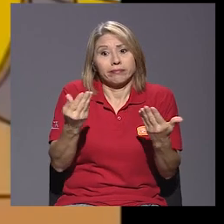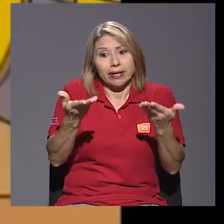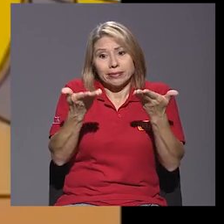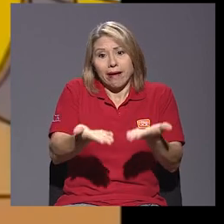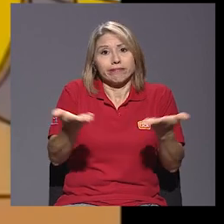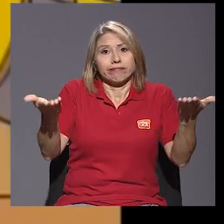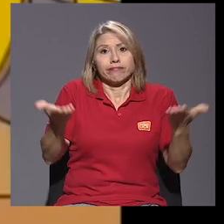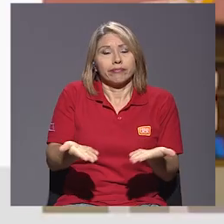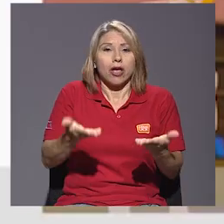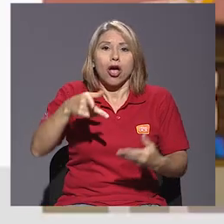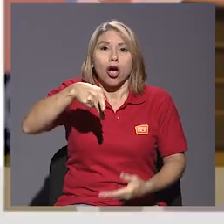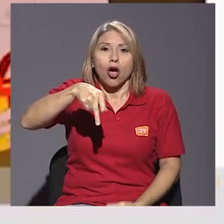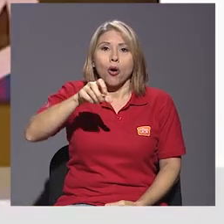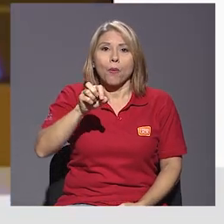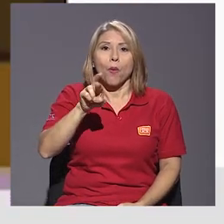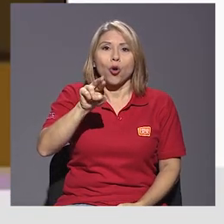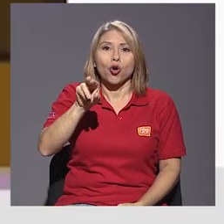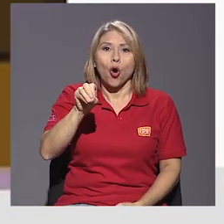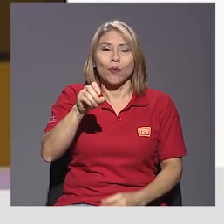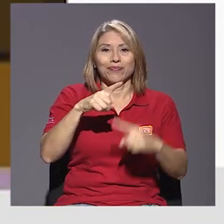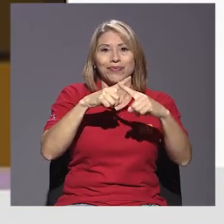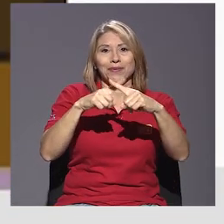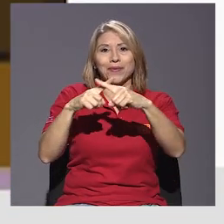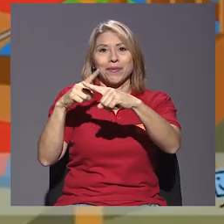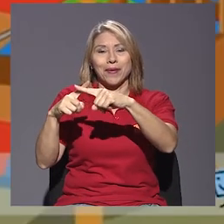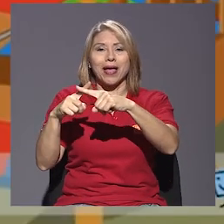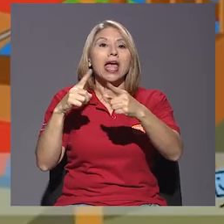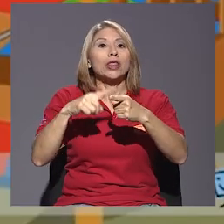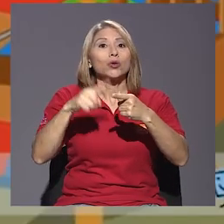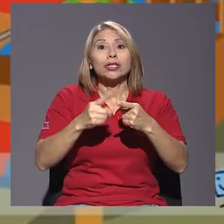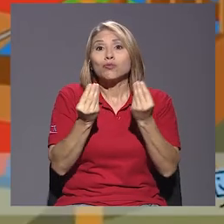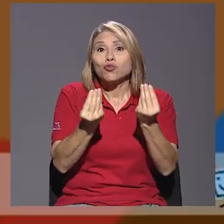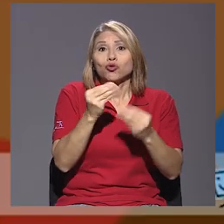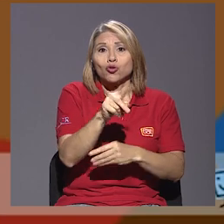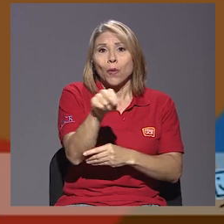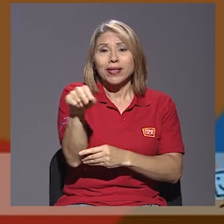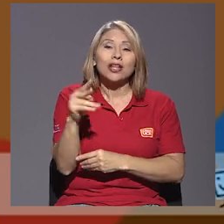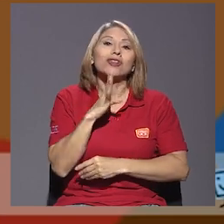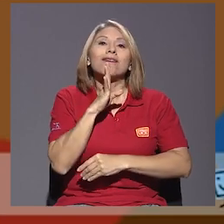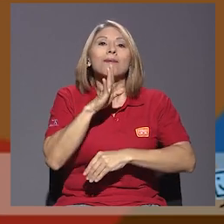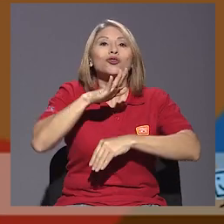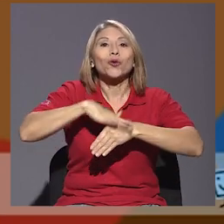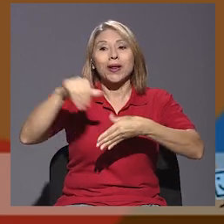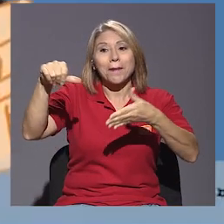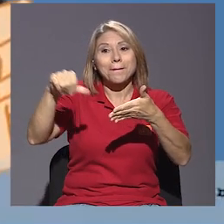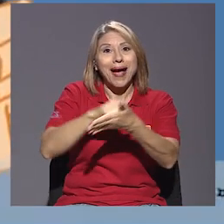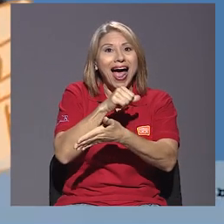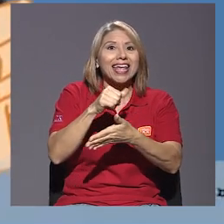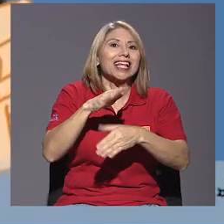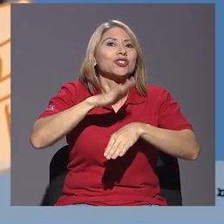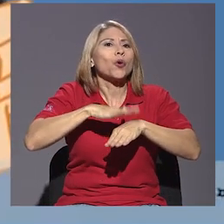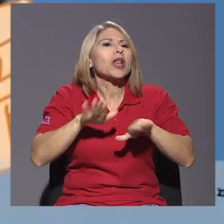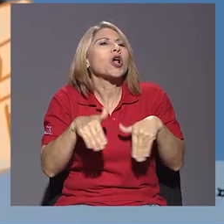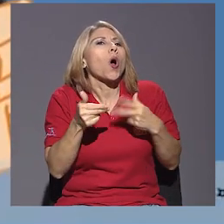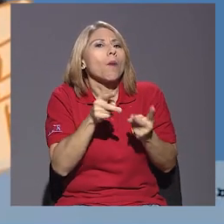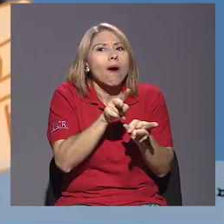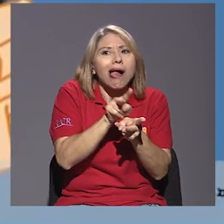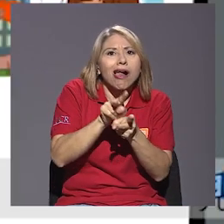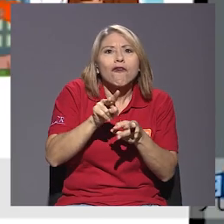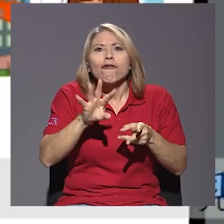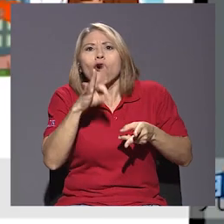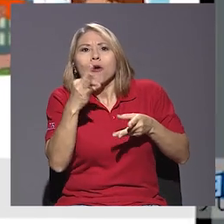Y muchos compañeros hablábamos sobre páginas porno, oposiciones, cosas así.